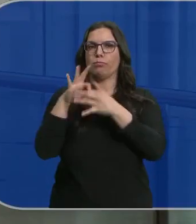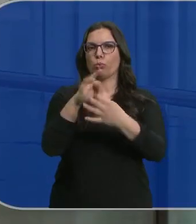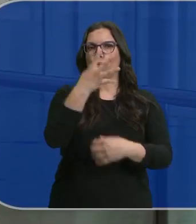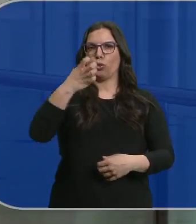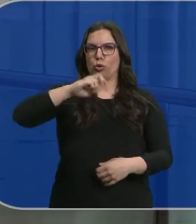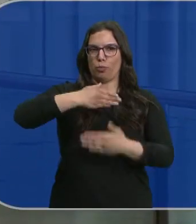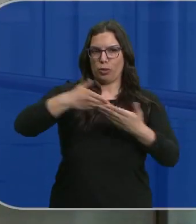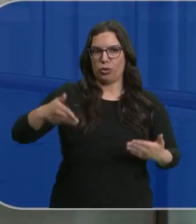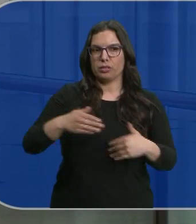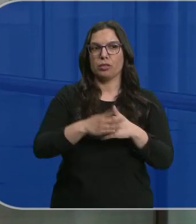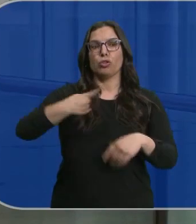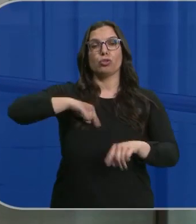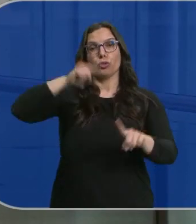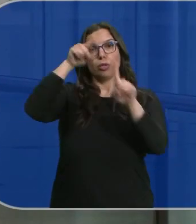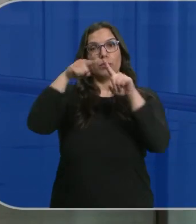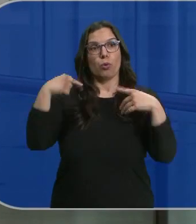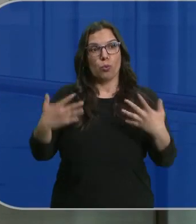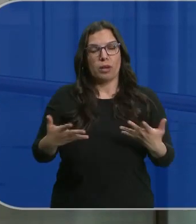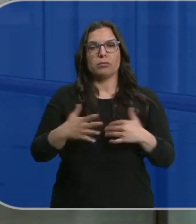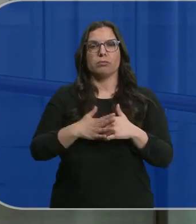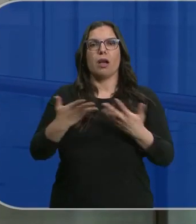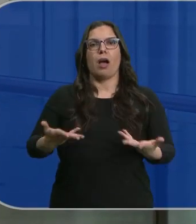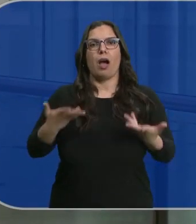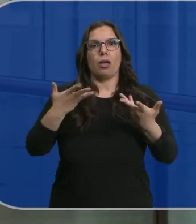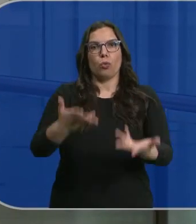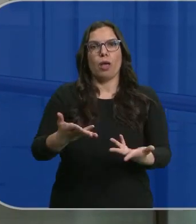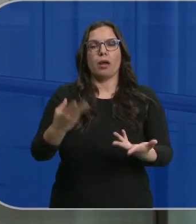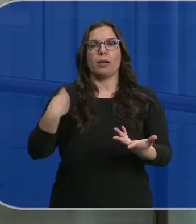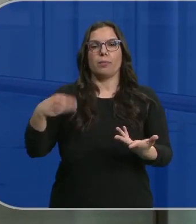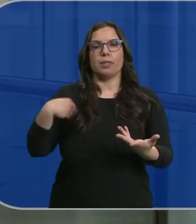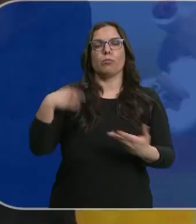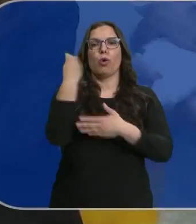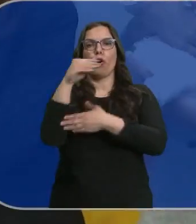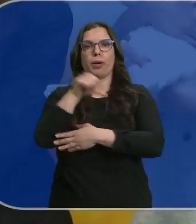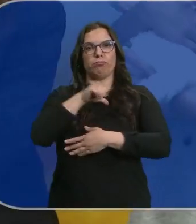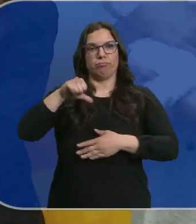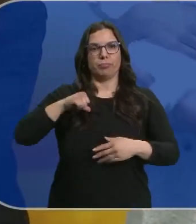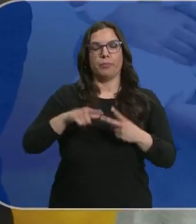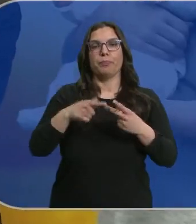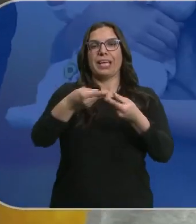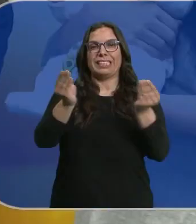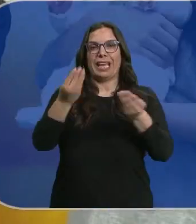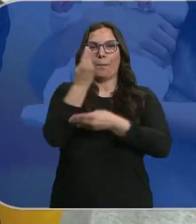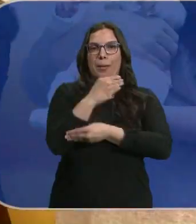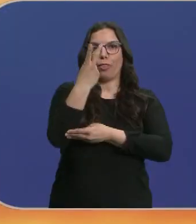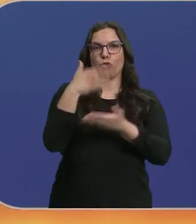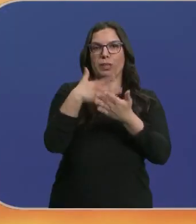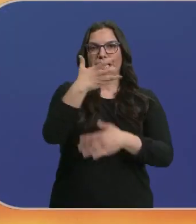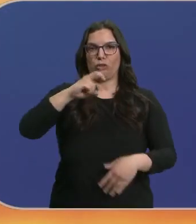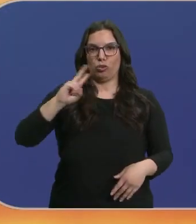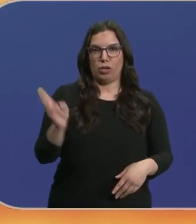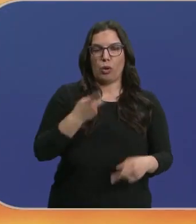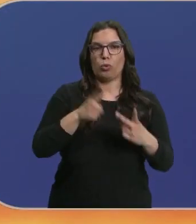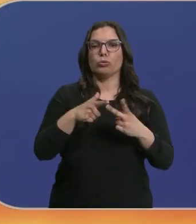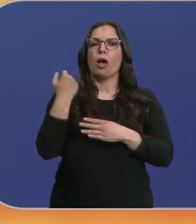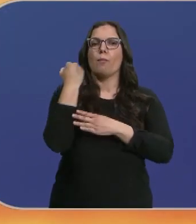Nuestro objetivo es ayudar a la emancipación de los jóvenes. Un cheque bebé de 2.500 euros. Vamos